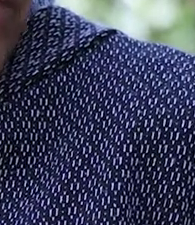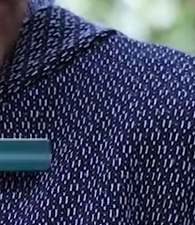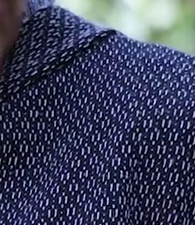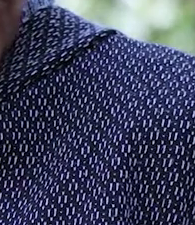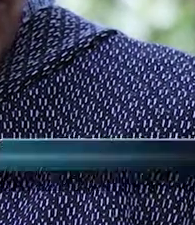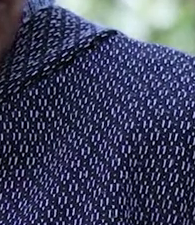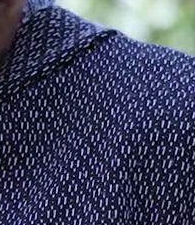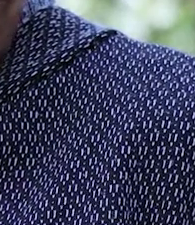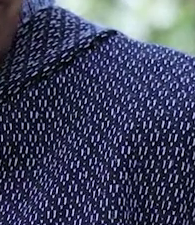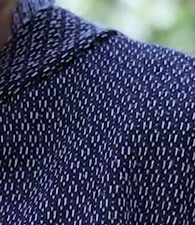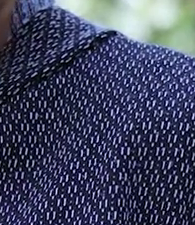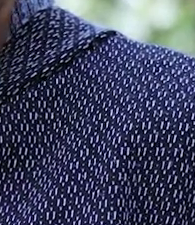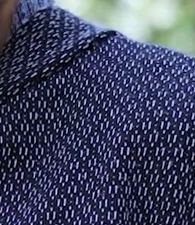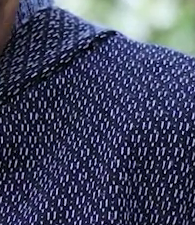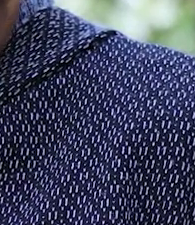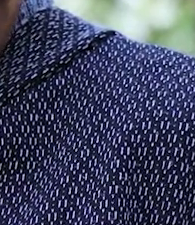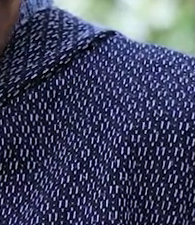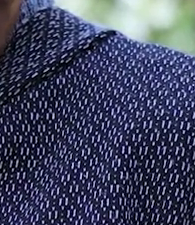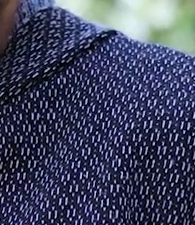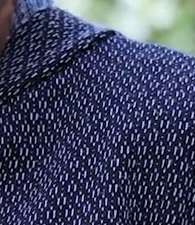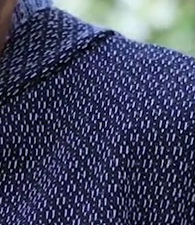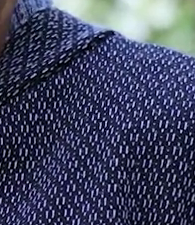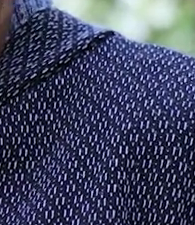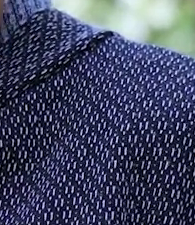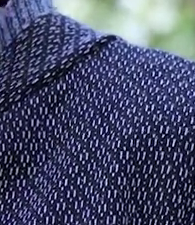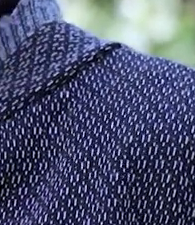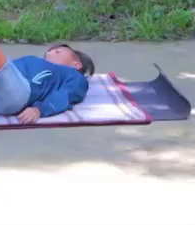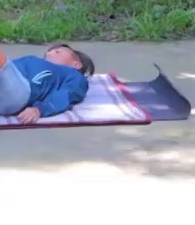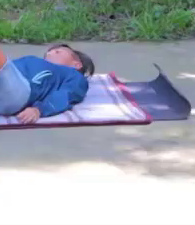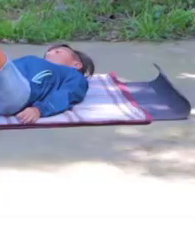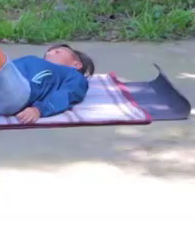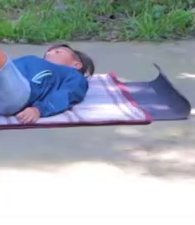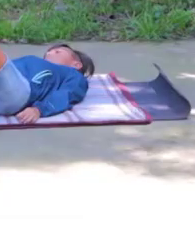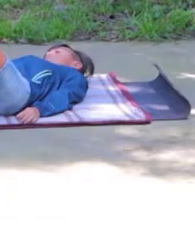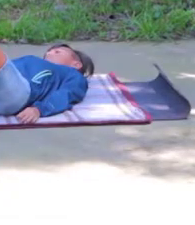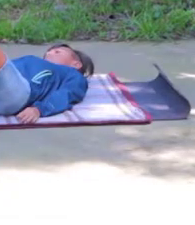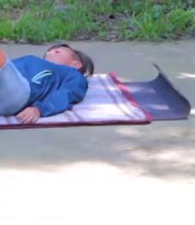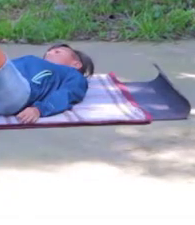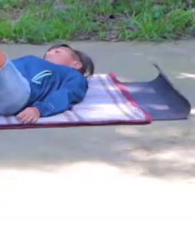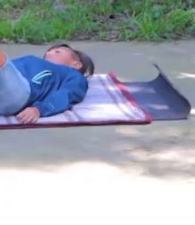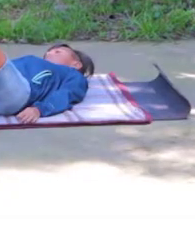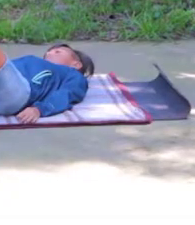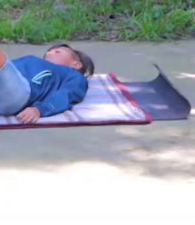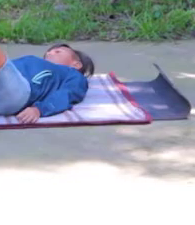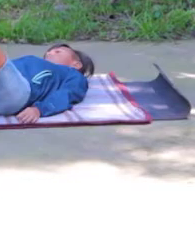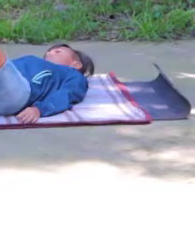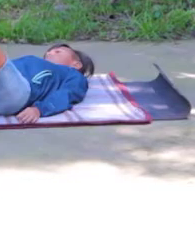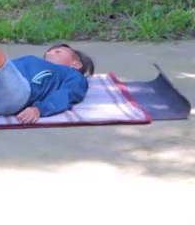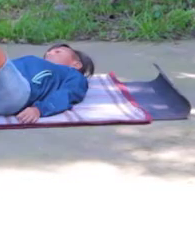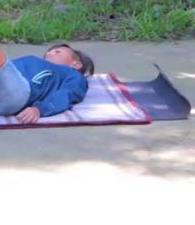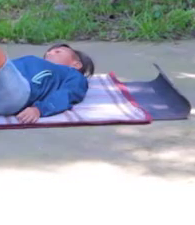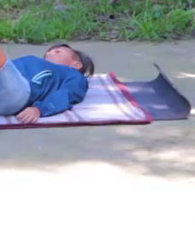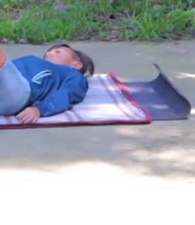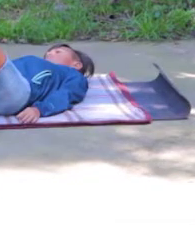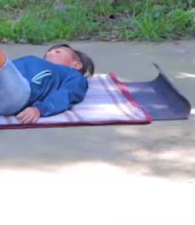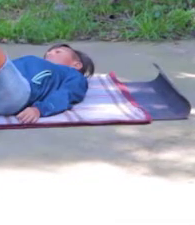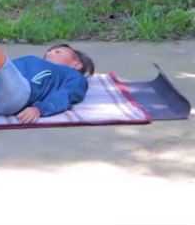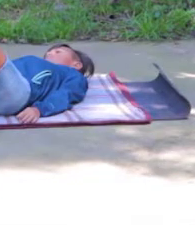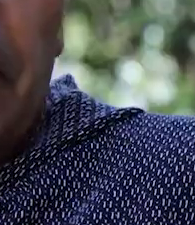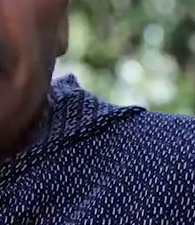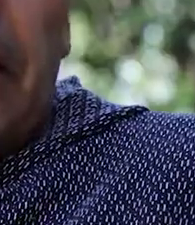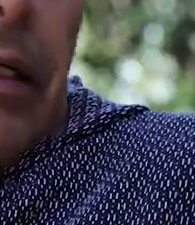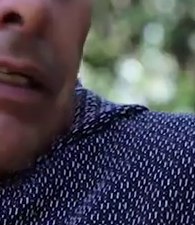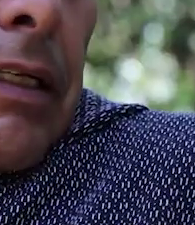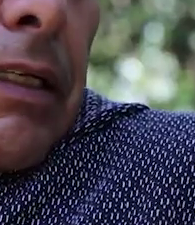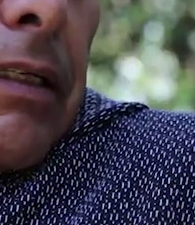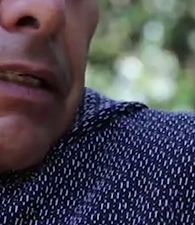con... Flexionando las rodillas, las plantas de los pies totalmente en el suelo. Y lo que vamos a hacer es